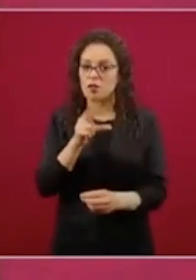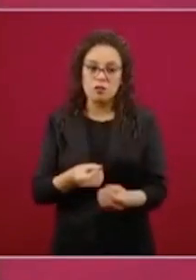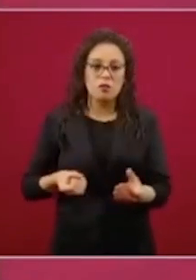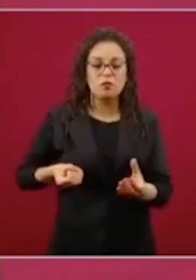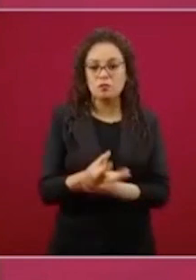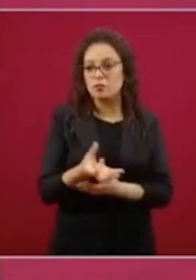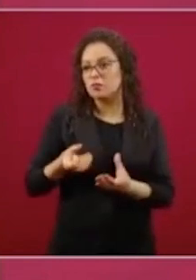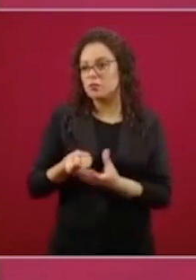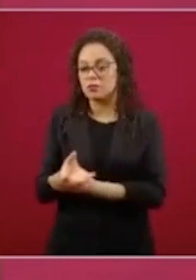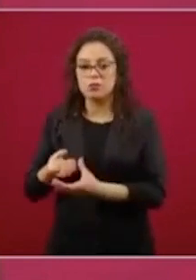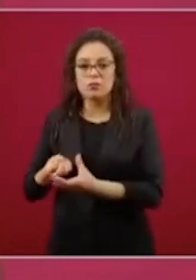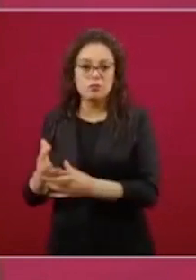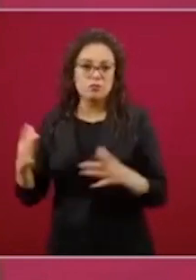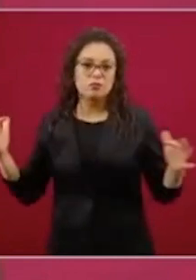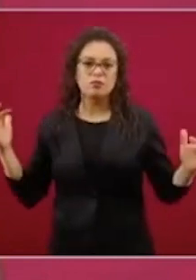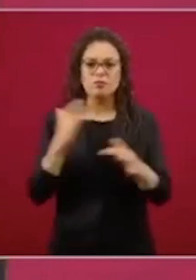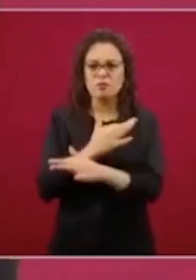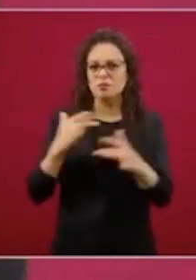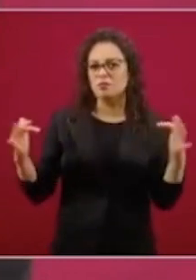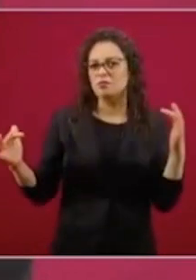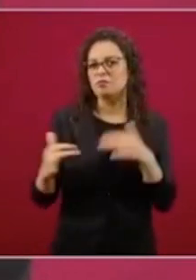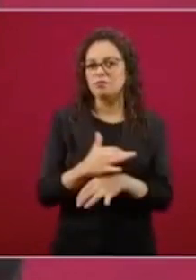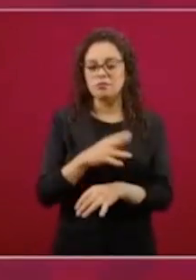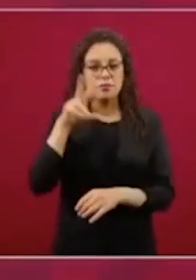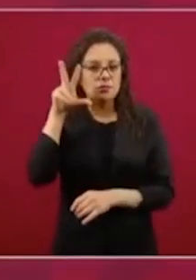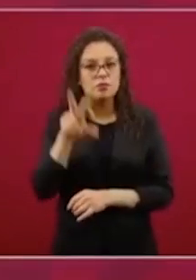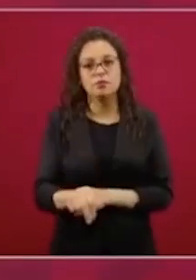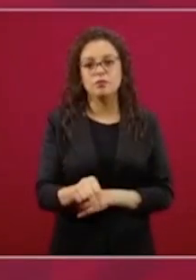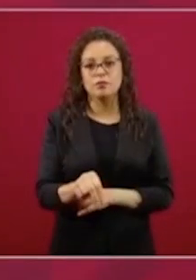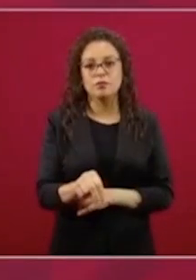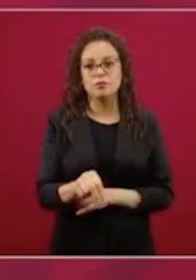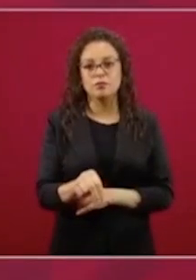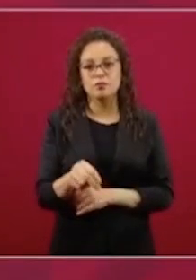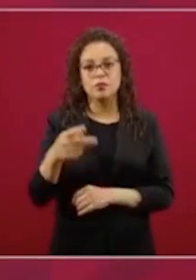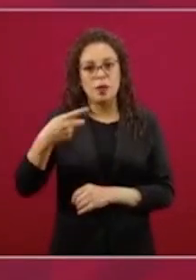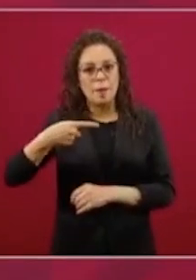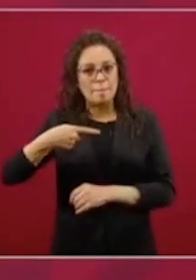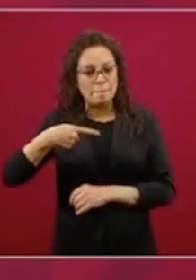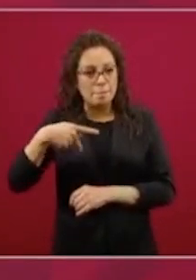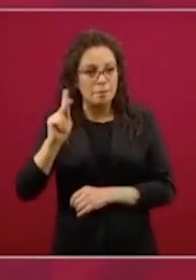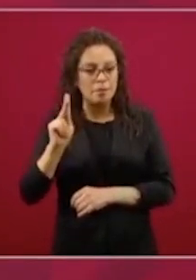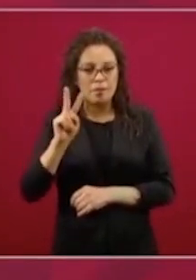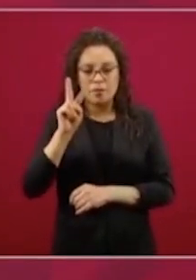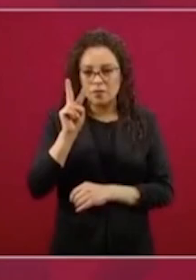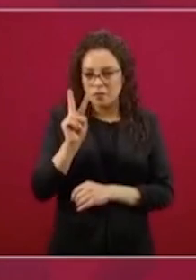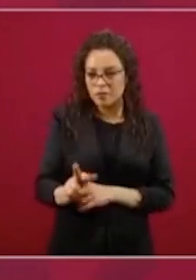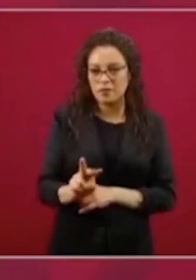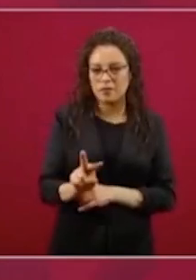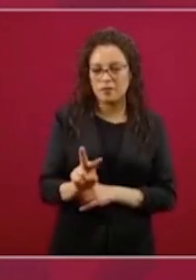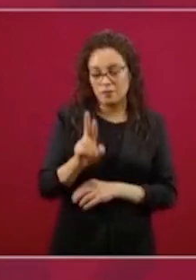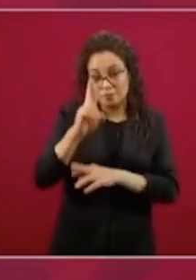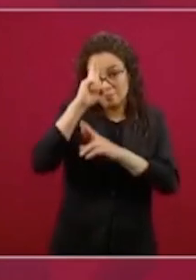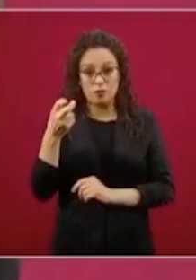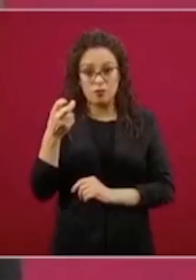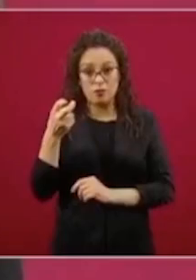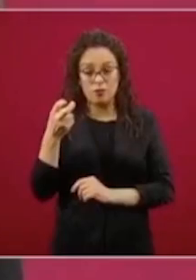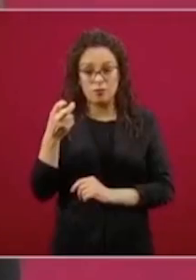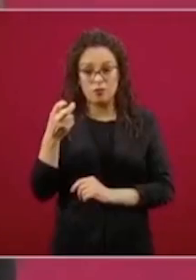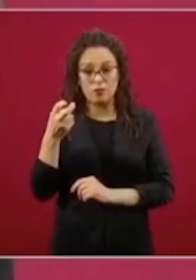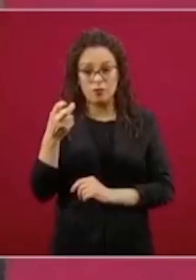pero con un tono, lo digo de manera muy respetuosa,